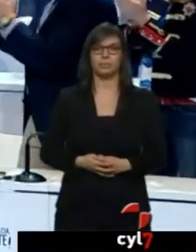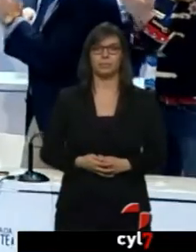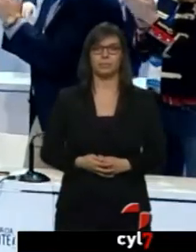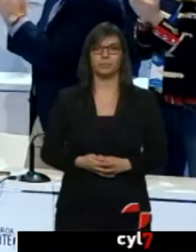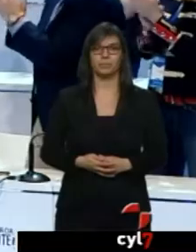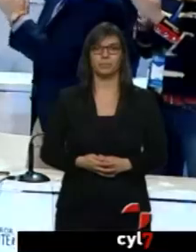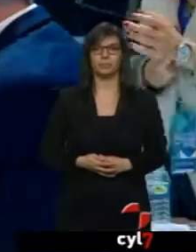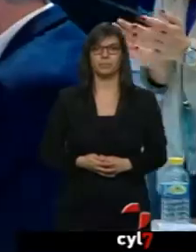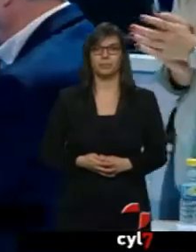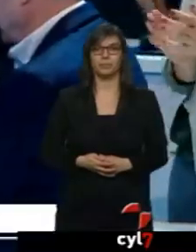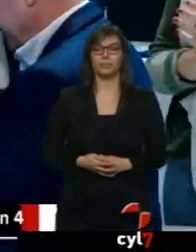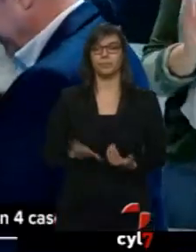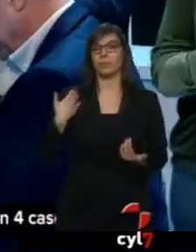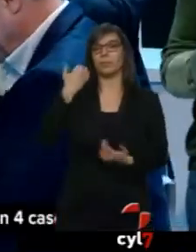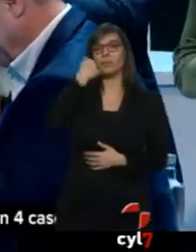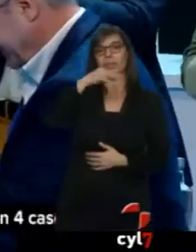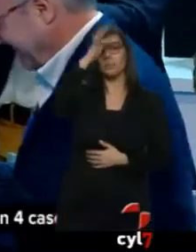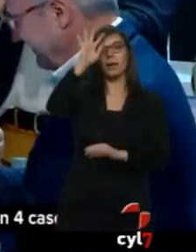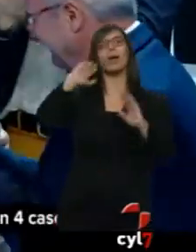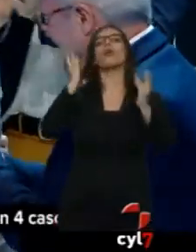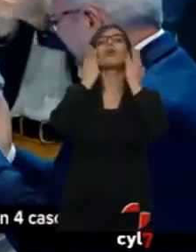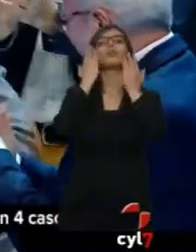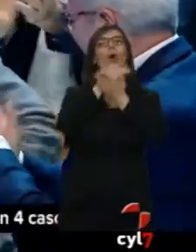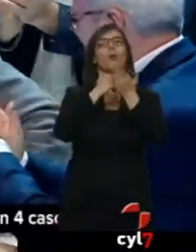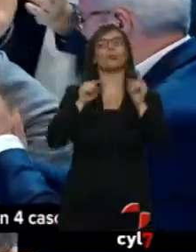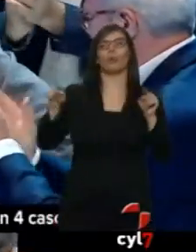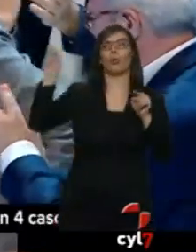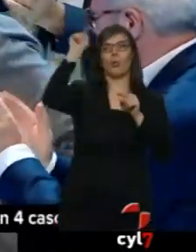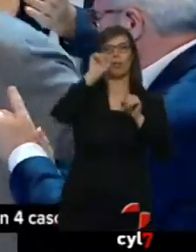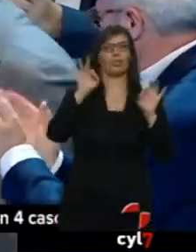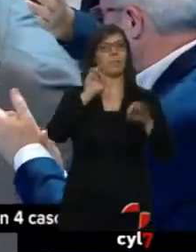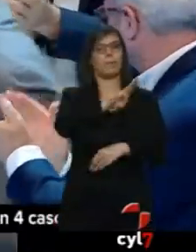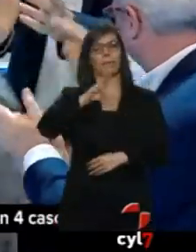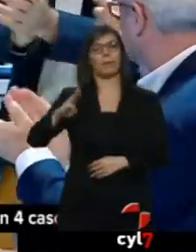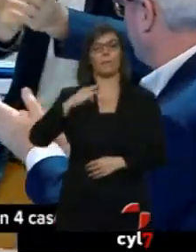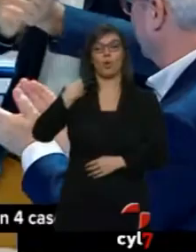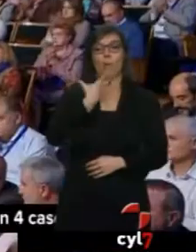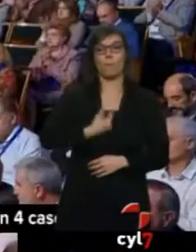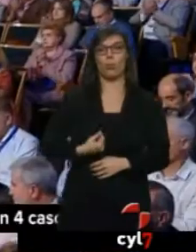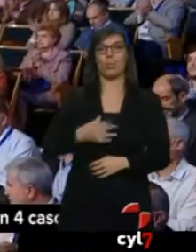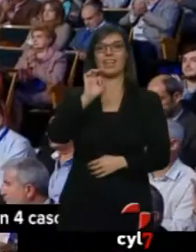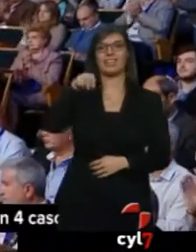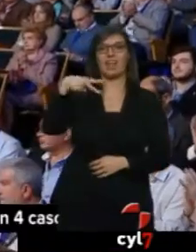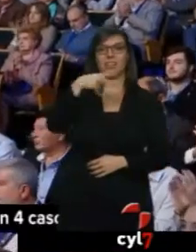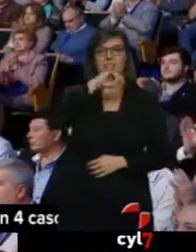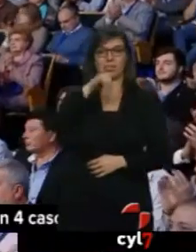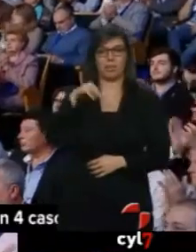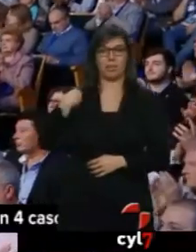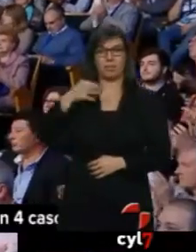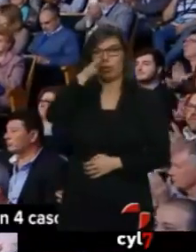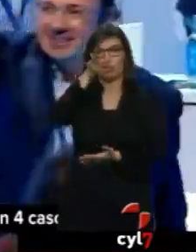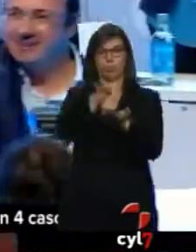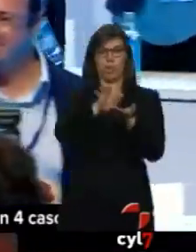Ha sido un fin de semana de congresos autonómicos para el Partido Popular. En Murcia, Pedro Antonio Sánchez, imputado por el caso auditorio,